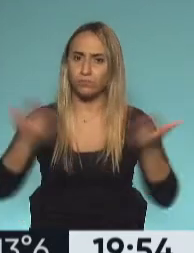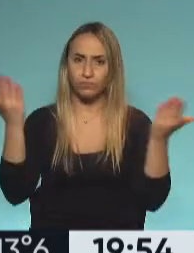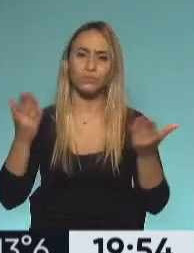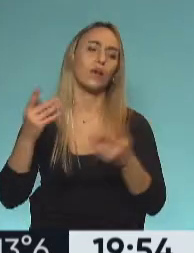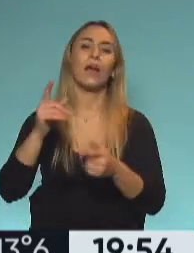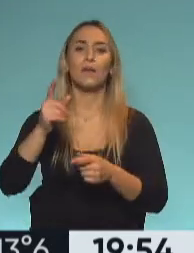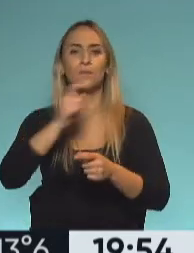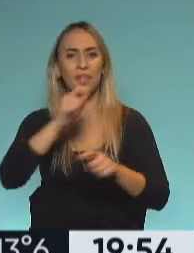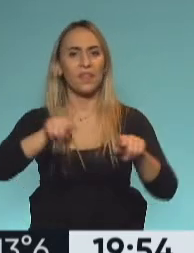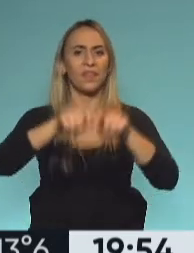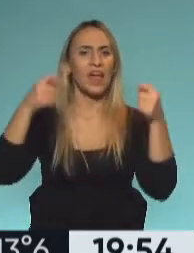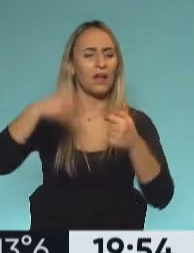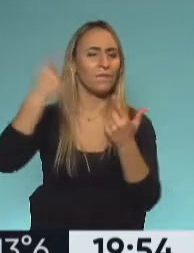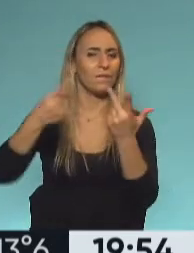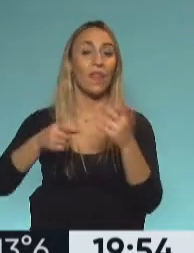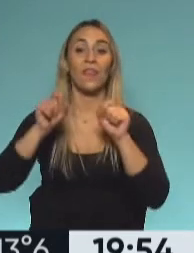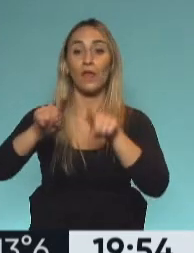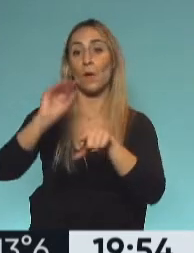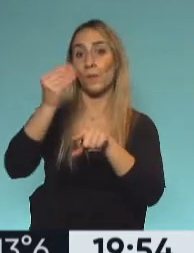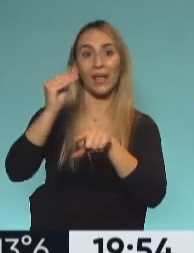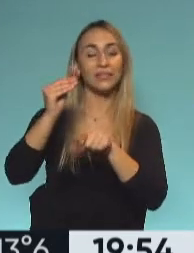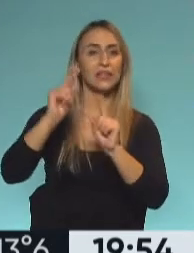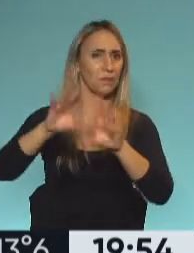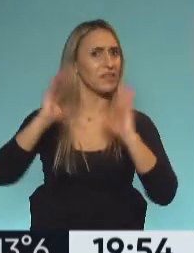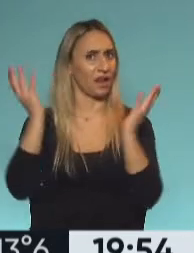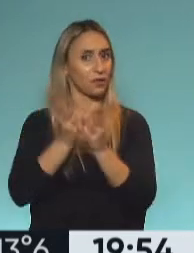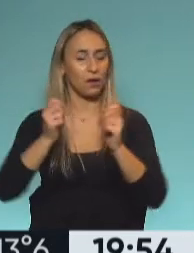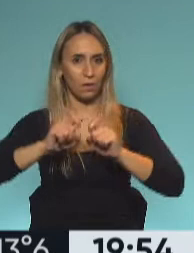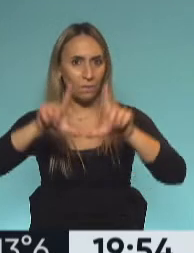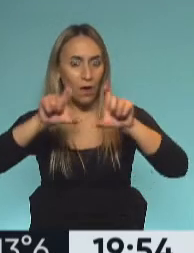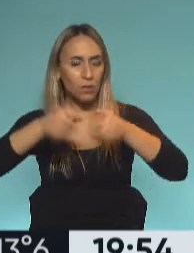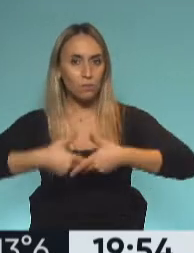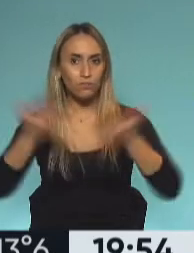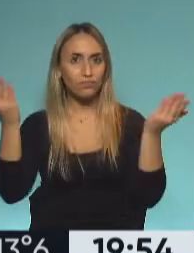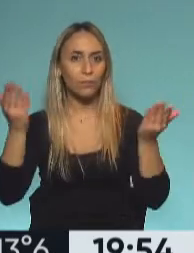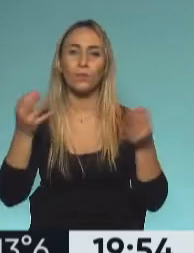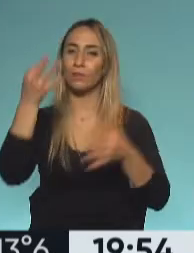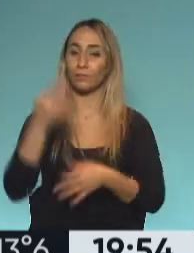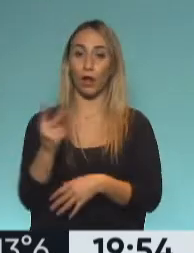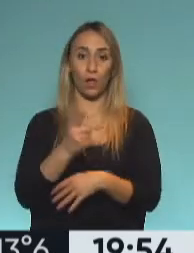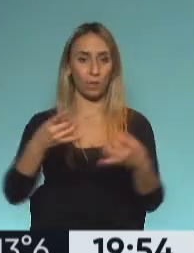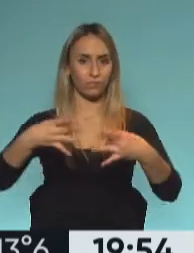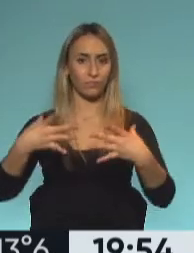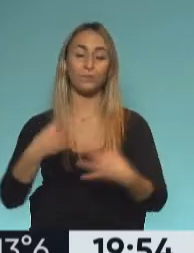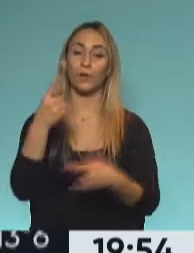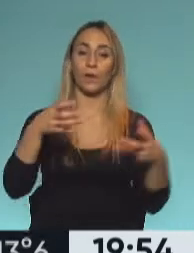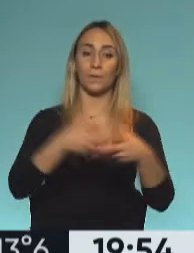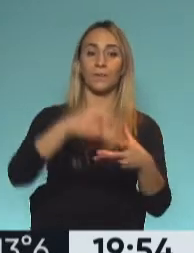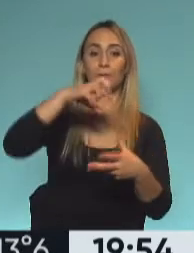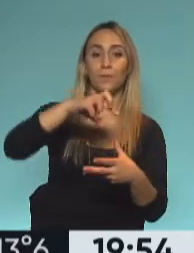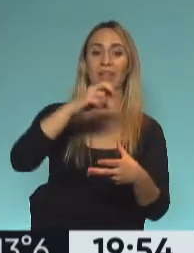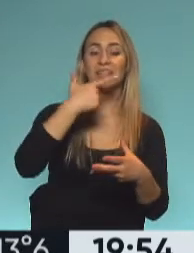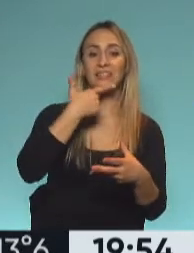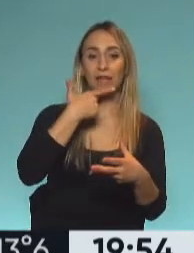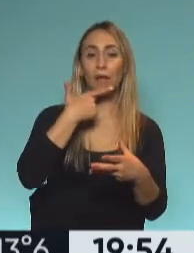la prensa internacional. ¿Por qué? Porque en general son, digamos, como digo, adversarios políticos. Uno del PSDB, de la socialdemocracia,